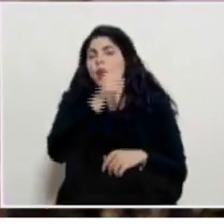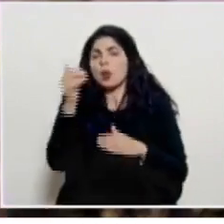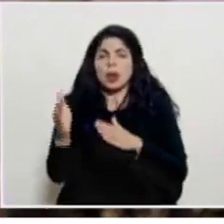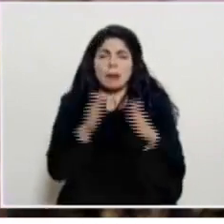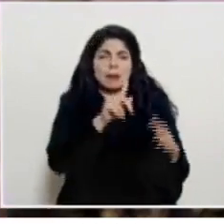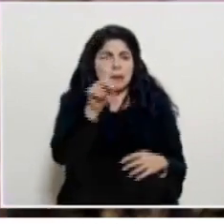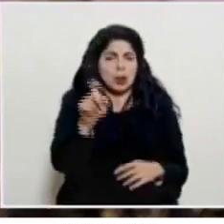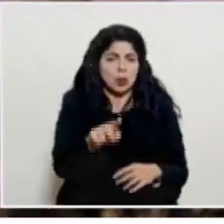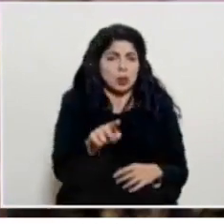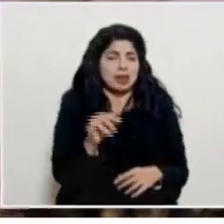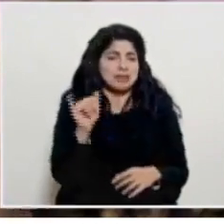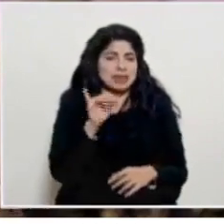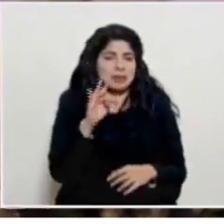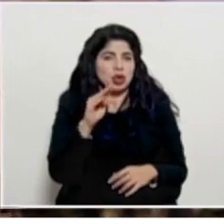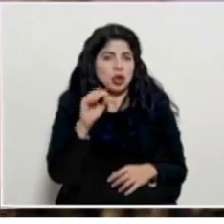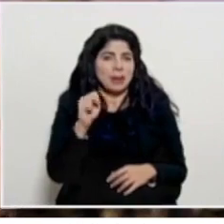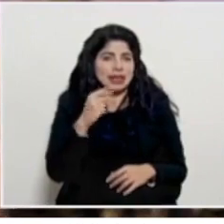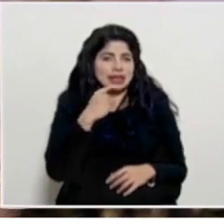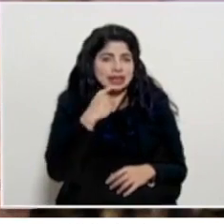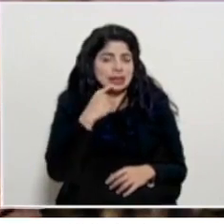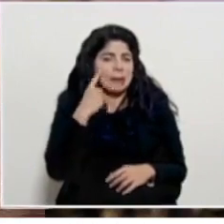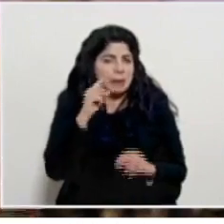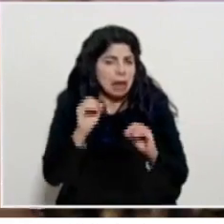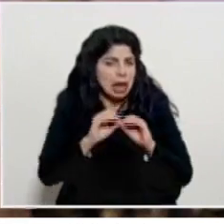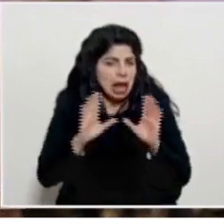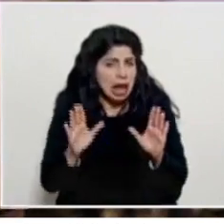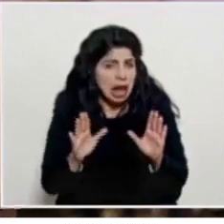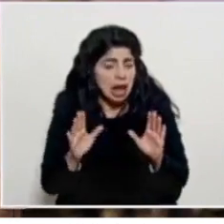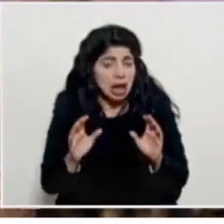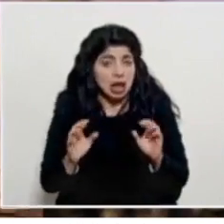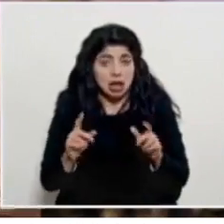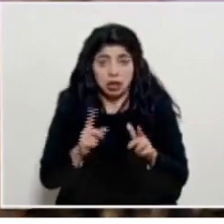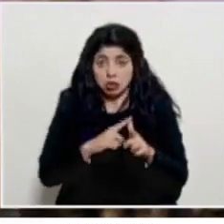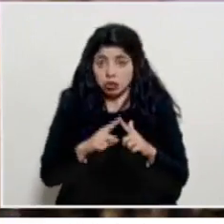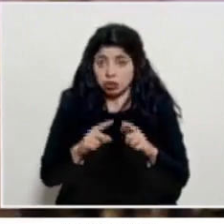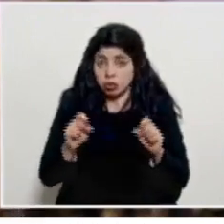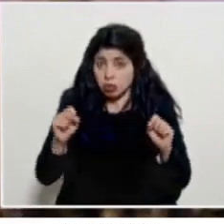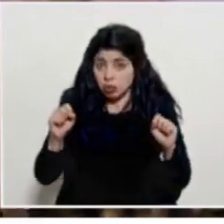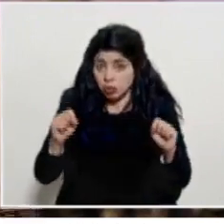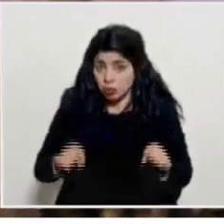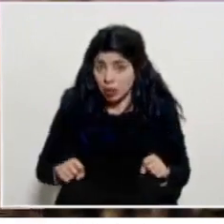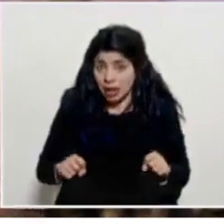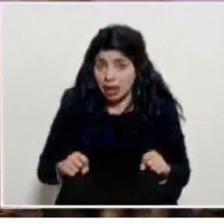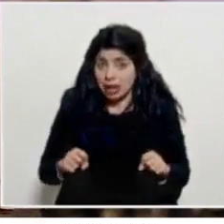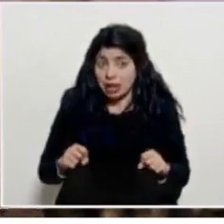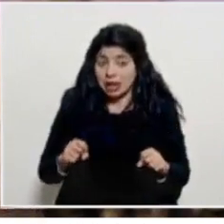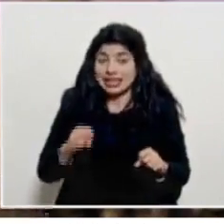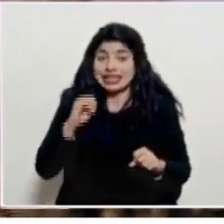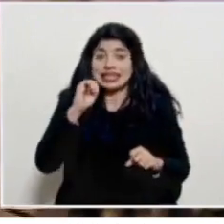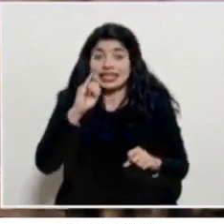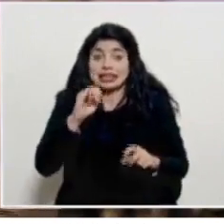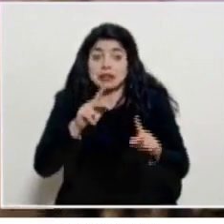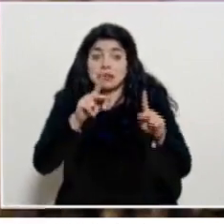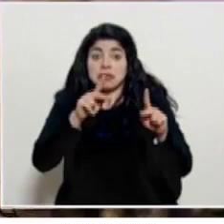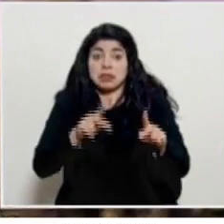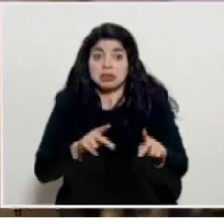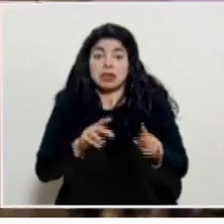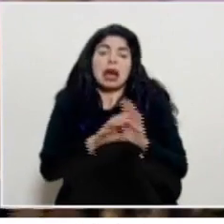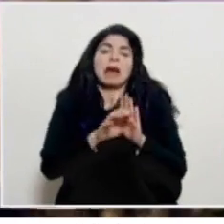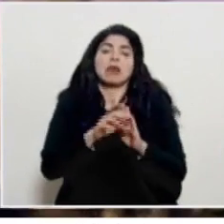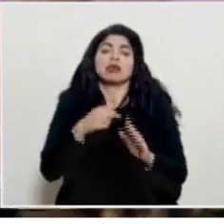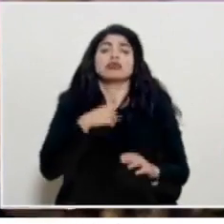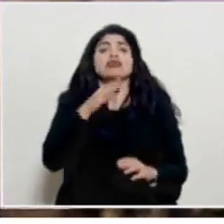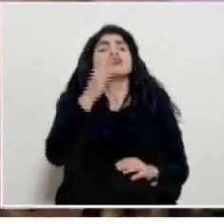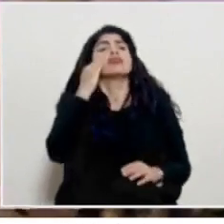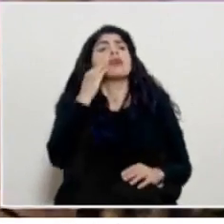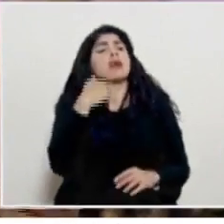consultar que le preguntó Tomás nada más para precisar se va a poder entonces a las personas si la persona consulta bueno yo quiero saber